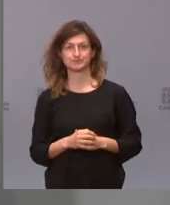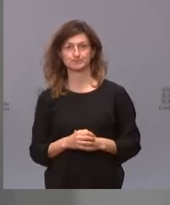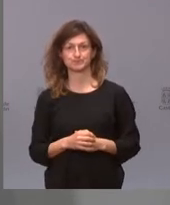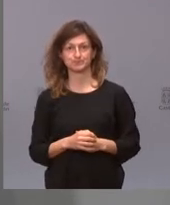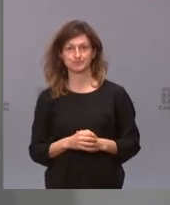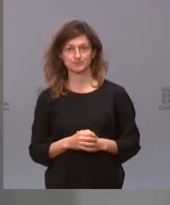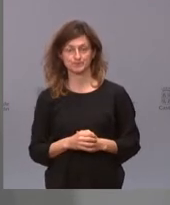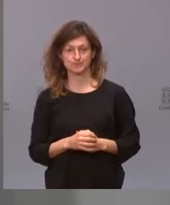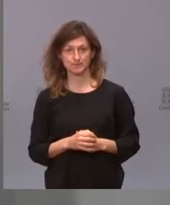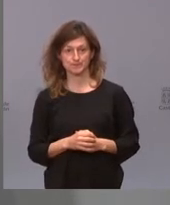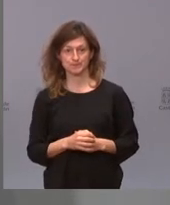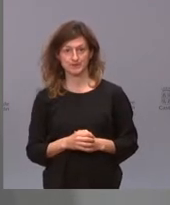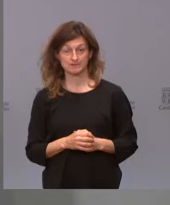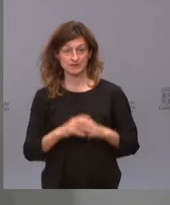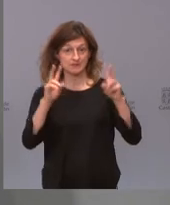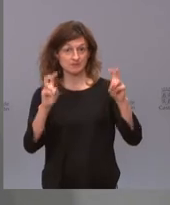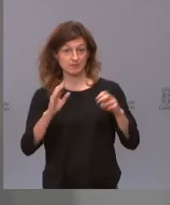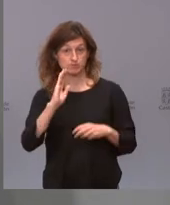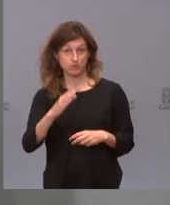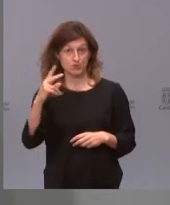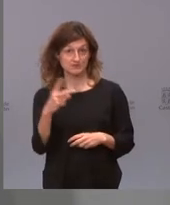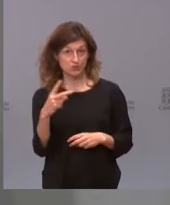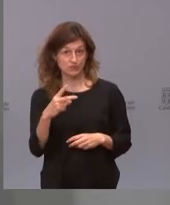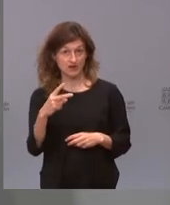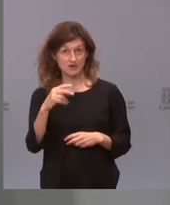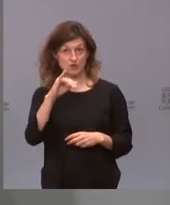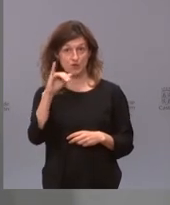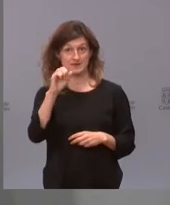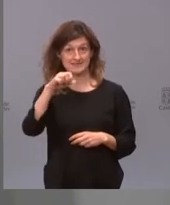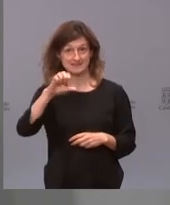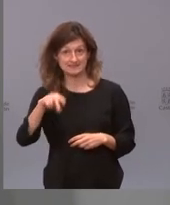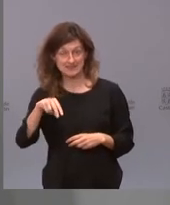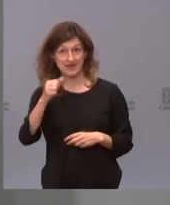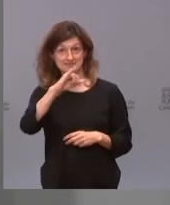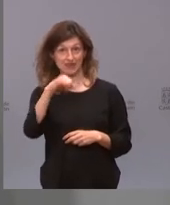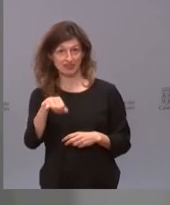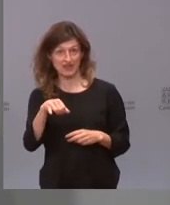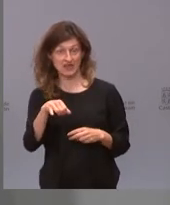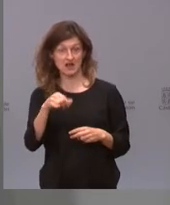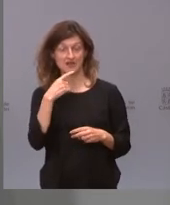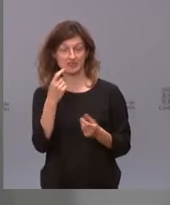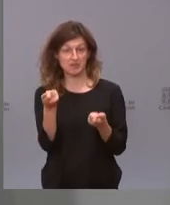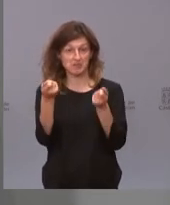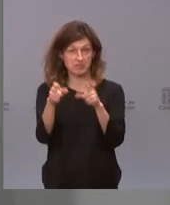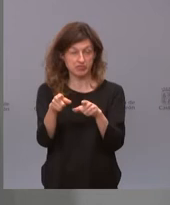En cuanto a que los efectos secundarios de Janssen y AstraZeneca son similares, la pregunta